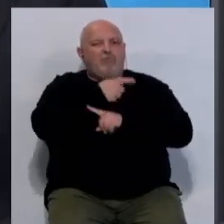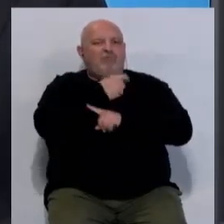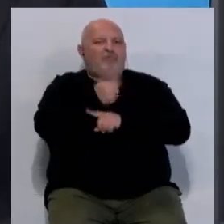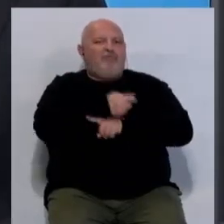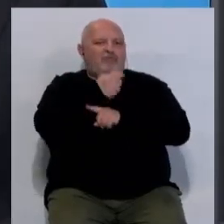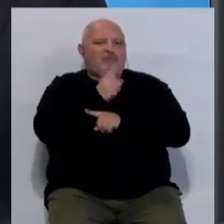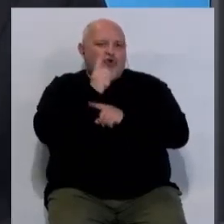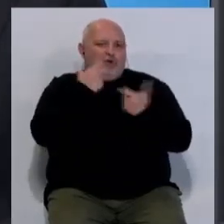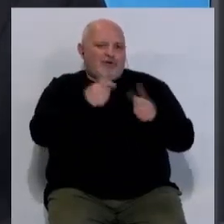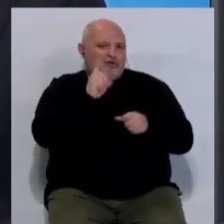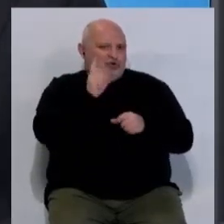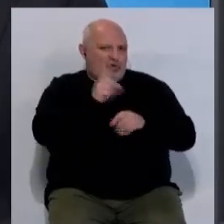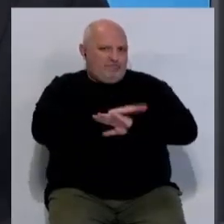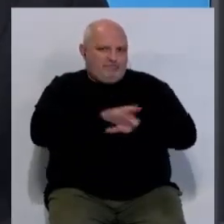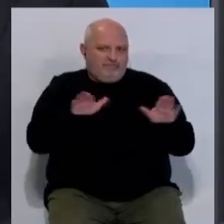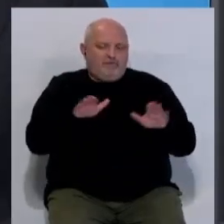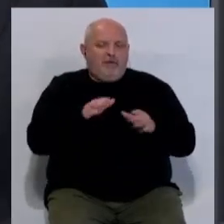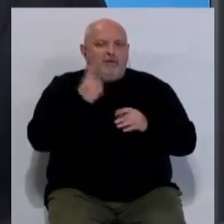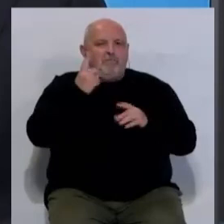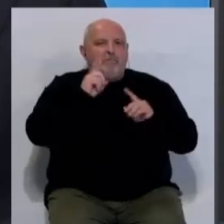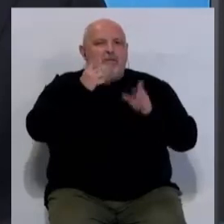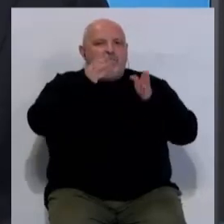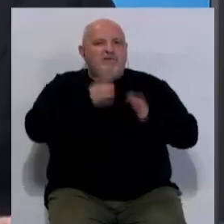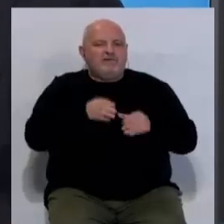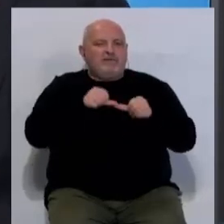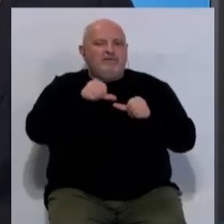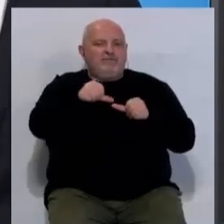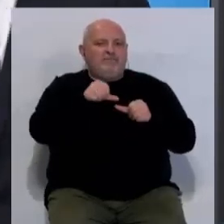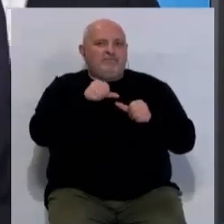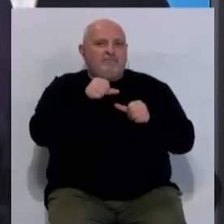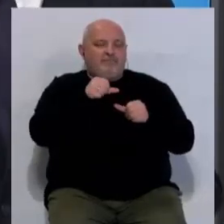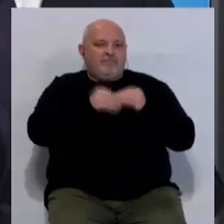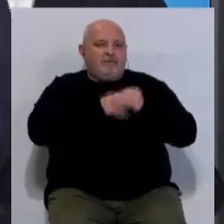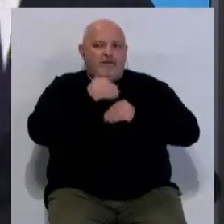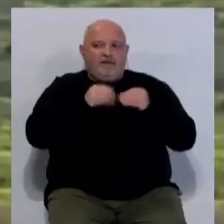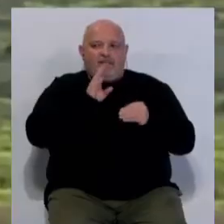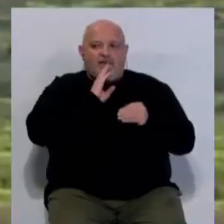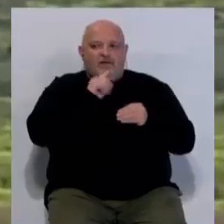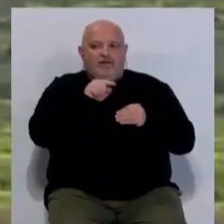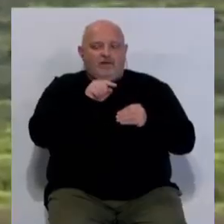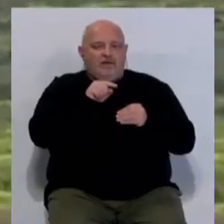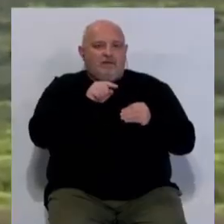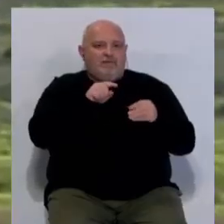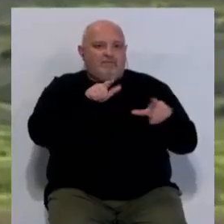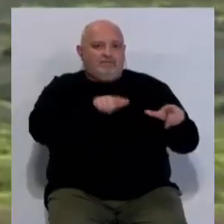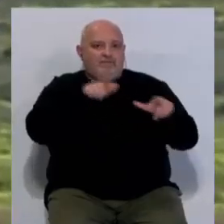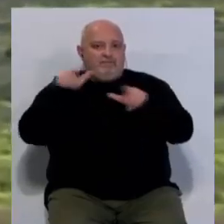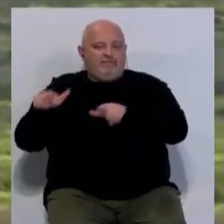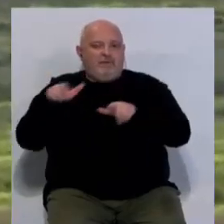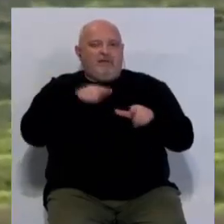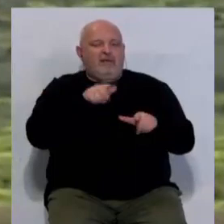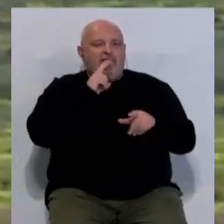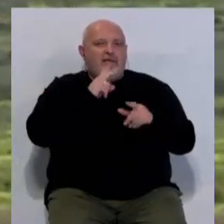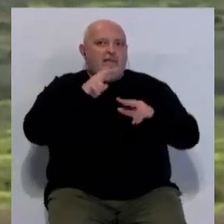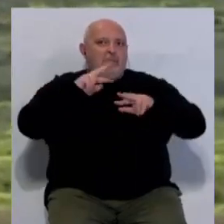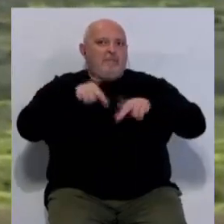terciario. Esto sería una primera fase en la que ese tratamiento portátil de terciario